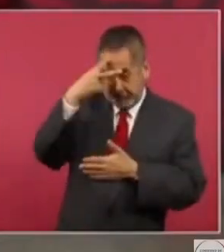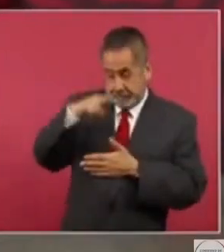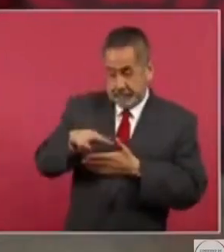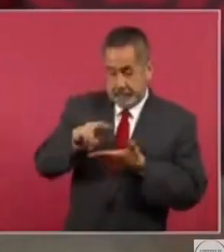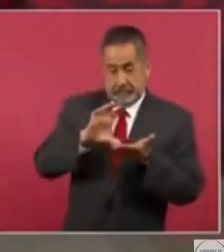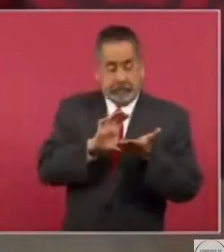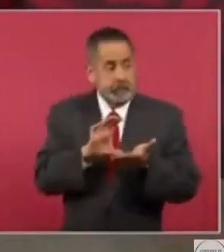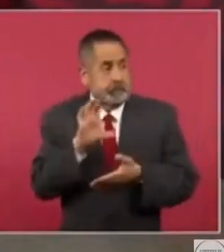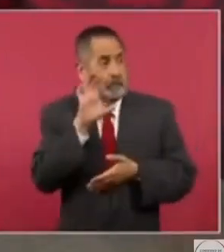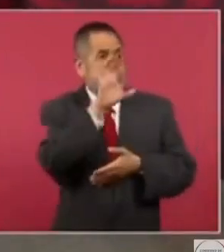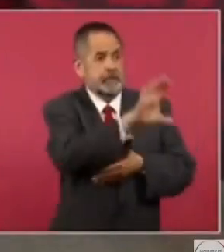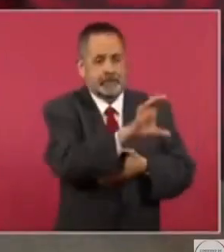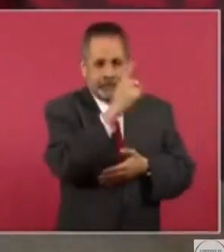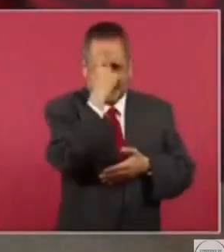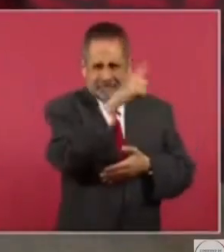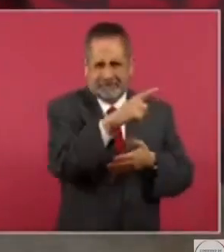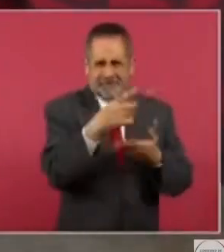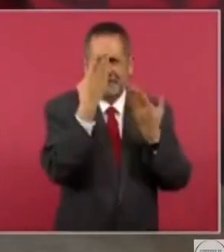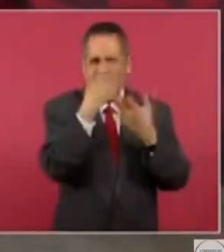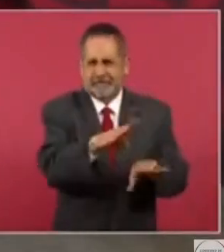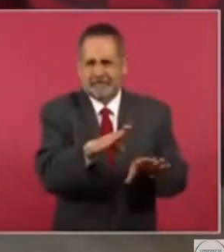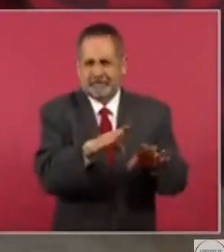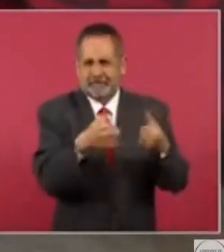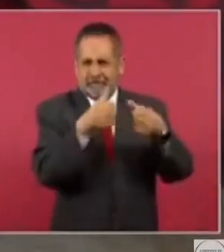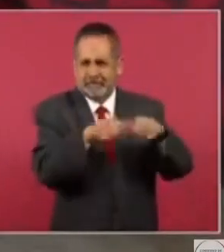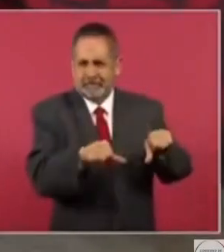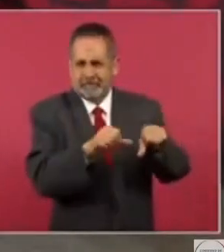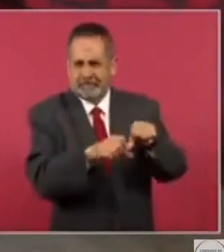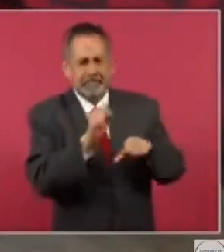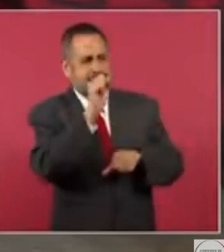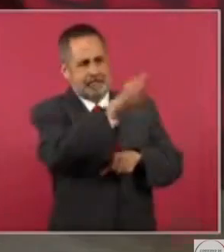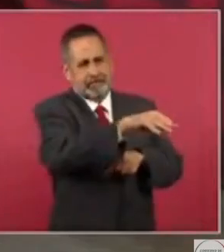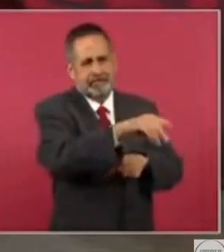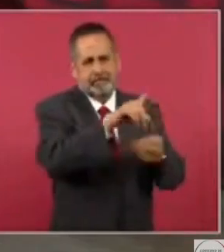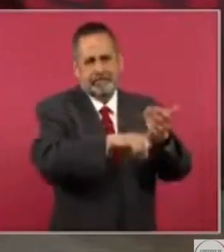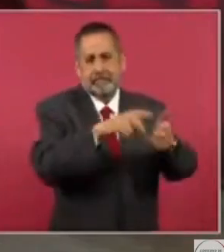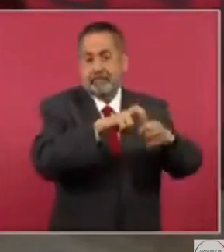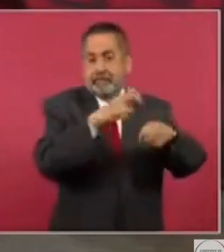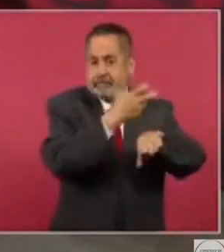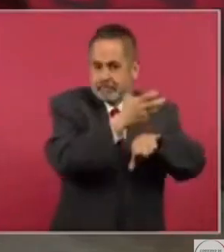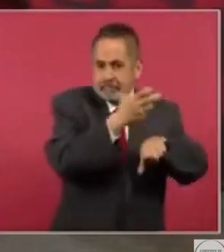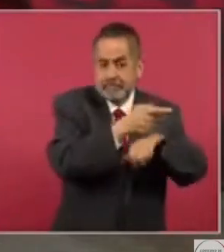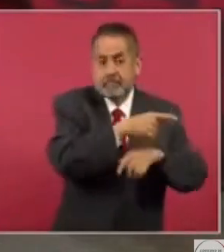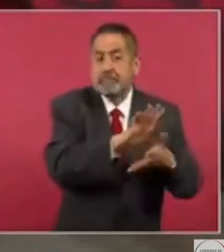por este banco famoso de Estados Unidos